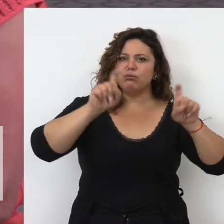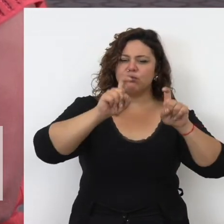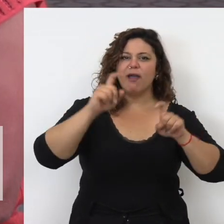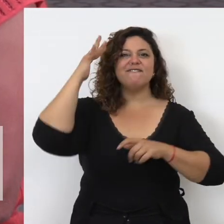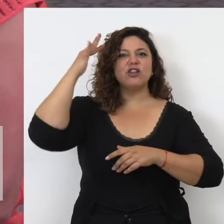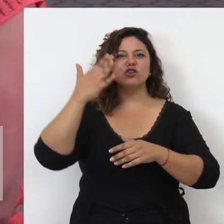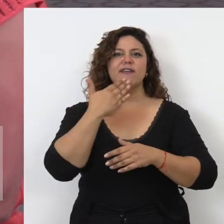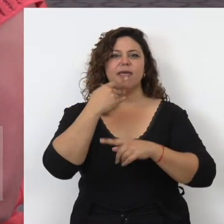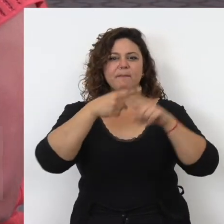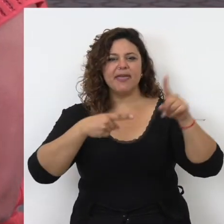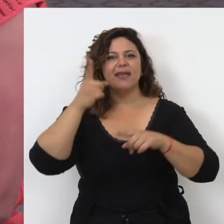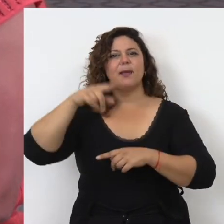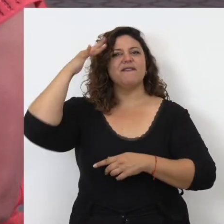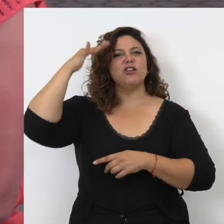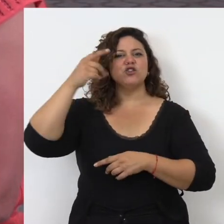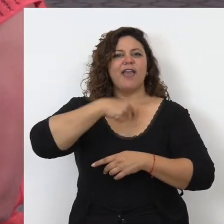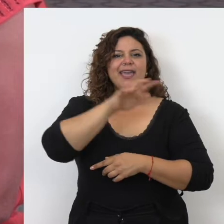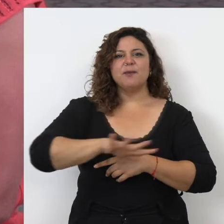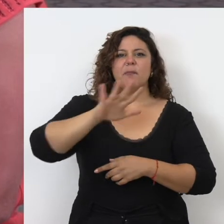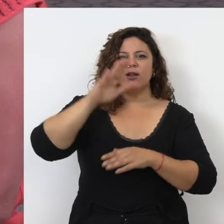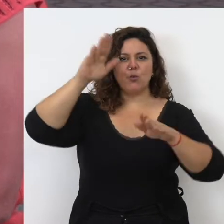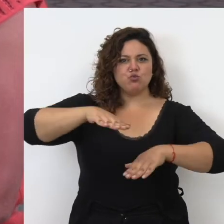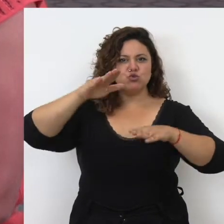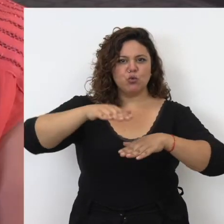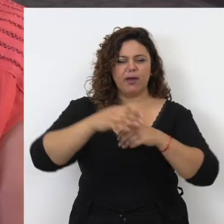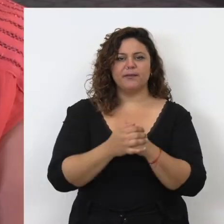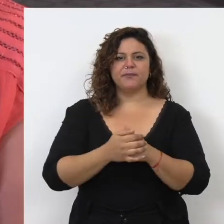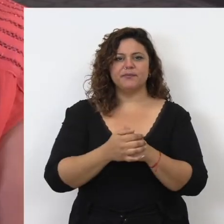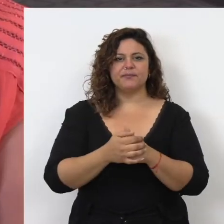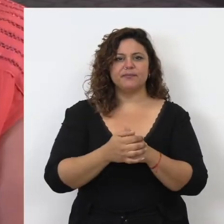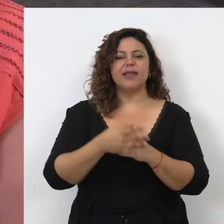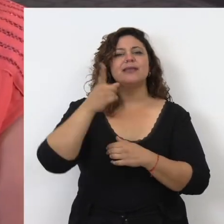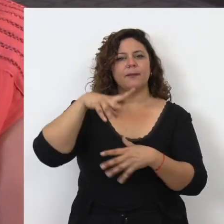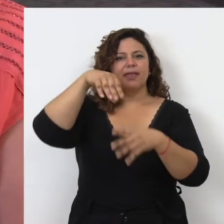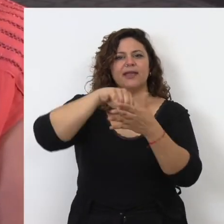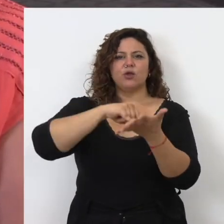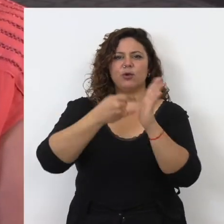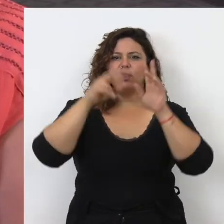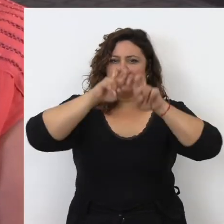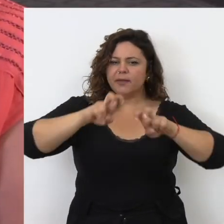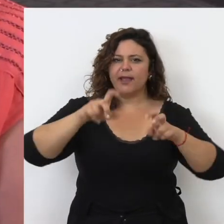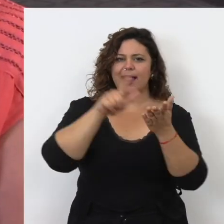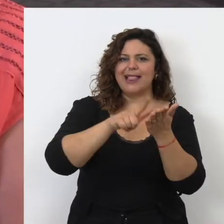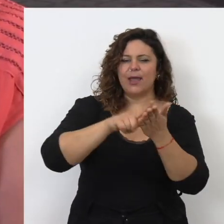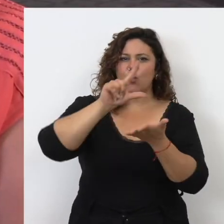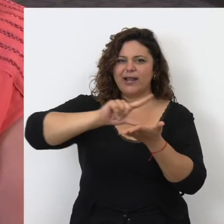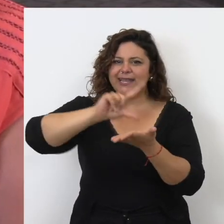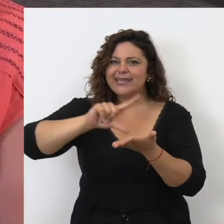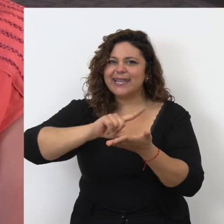Filosofía del siglo XIX, Filosofía medieval y Filosofía hispano-musulmana. Pertenezco también al proyecto de investigación